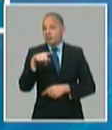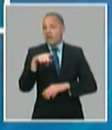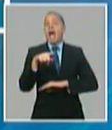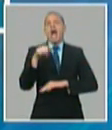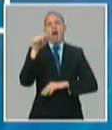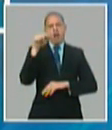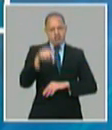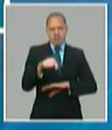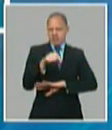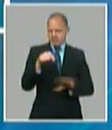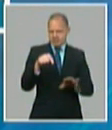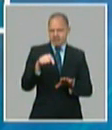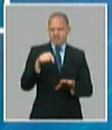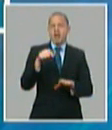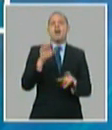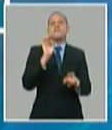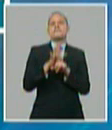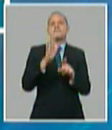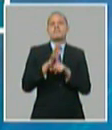eléctrico nacional 300 MW